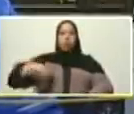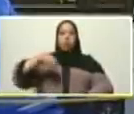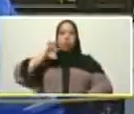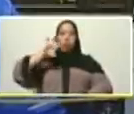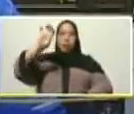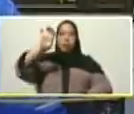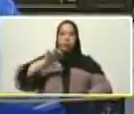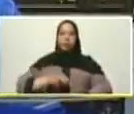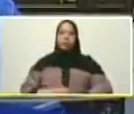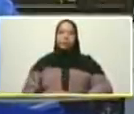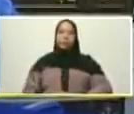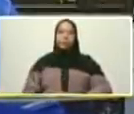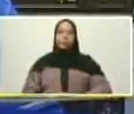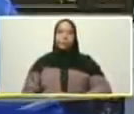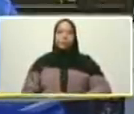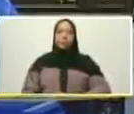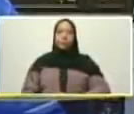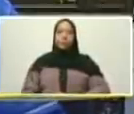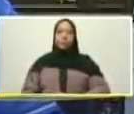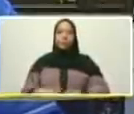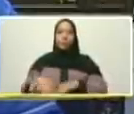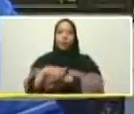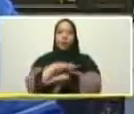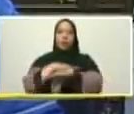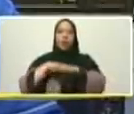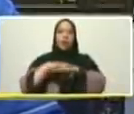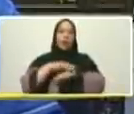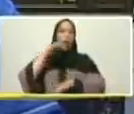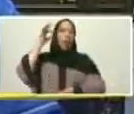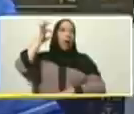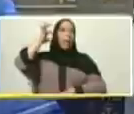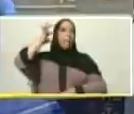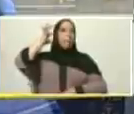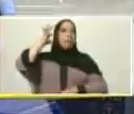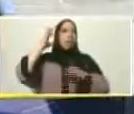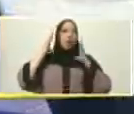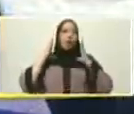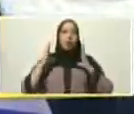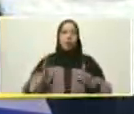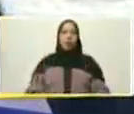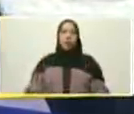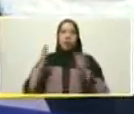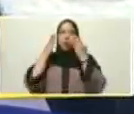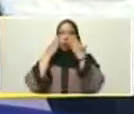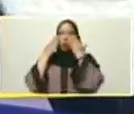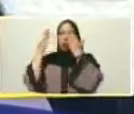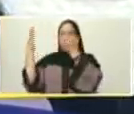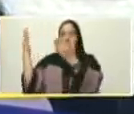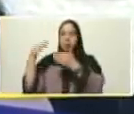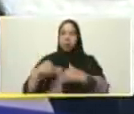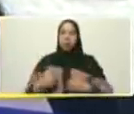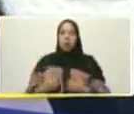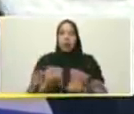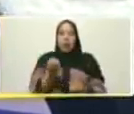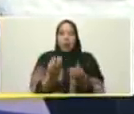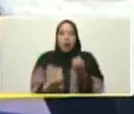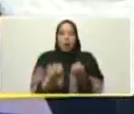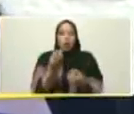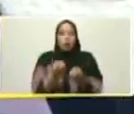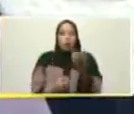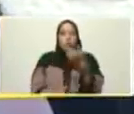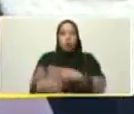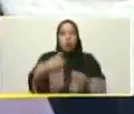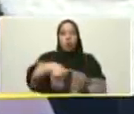la ministra Greicy Barrios ministra del poder popular para la agricultura urbana